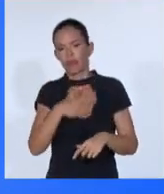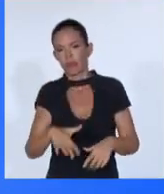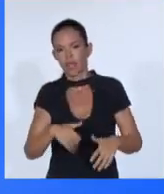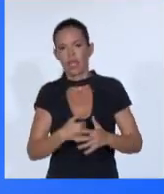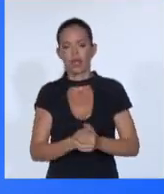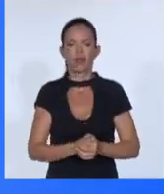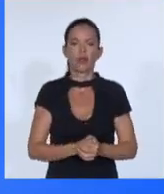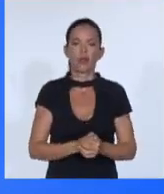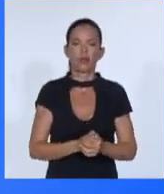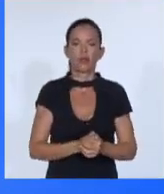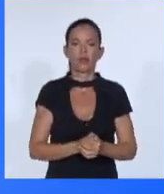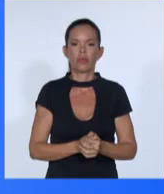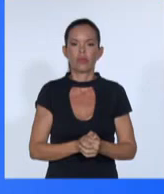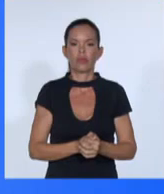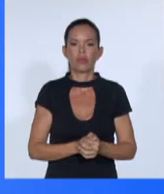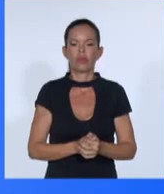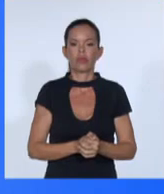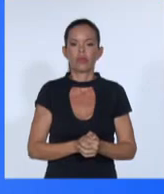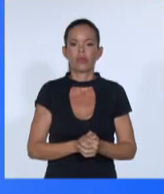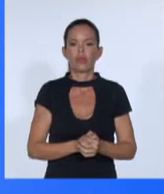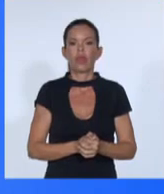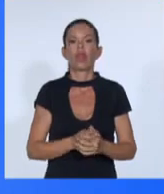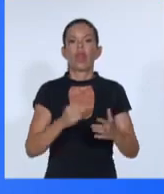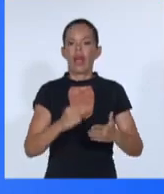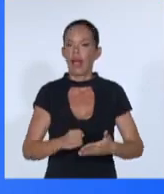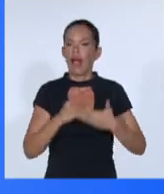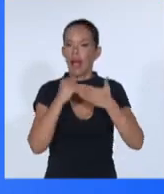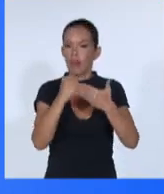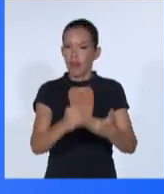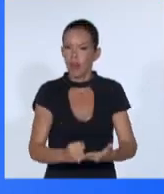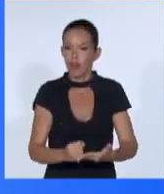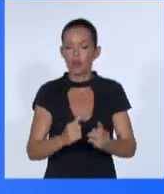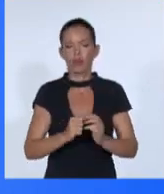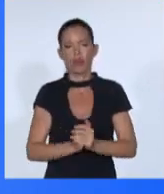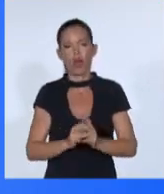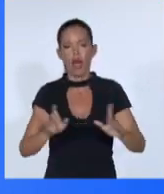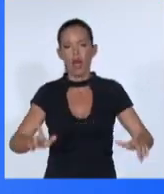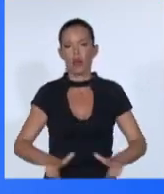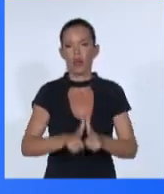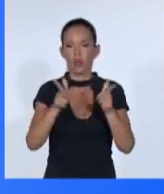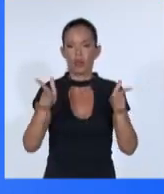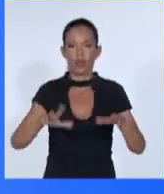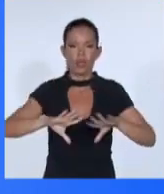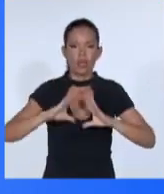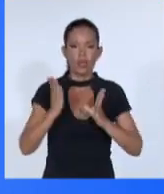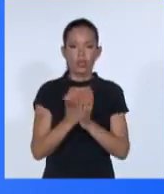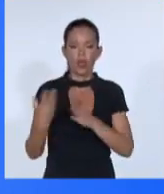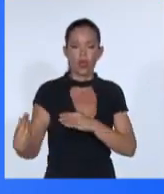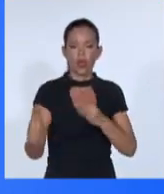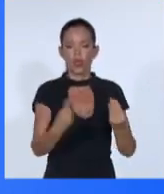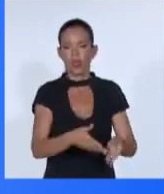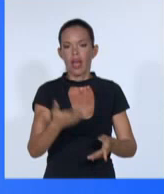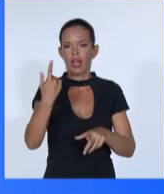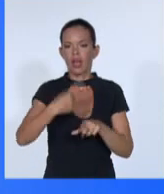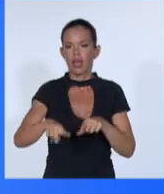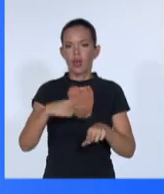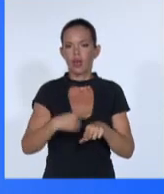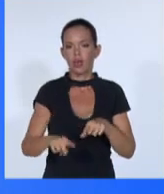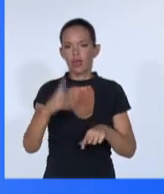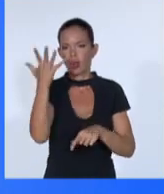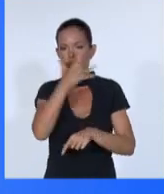la adaptación y los medios para alcanzarlas, así como materializar la entrega y la movilización de recursos por parte de los países